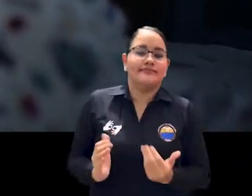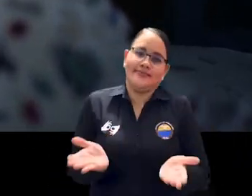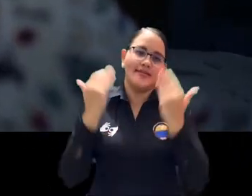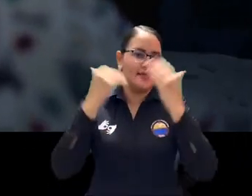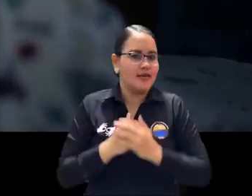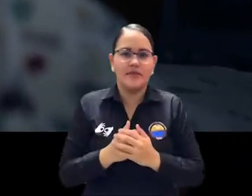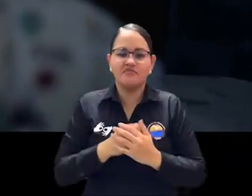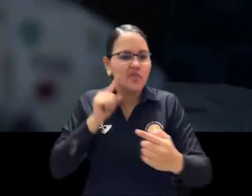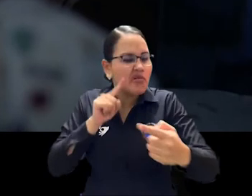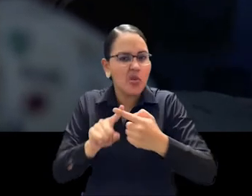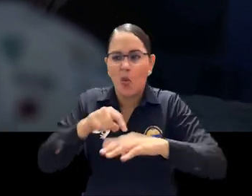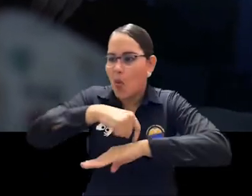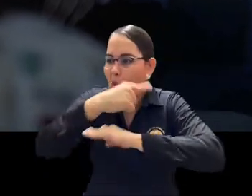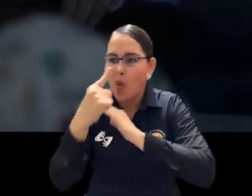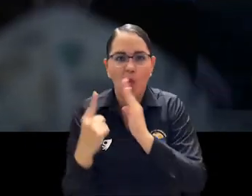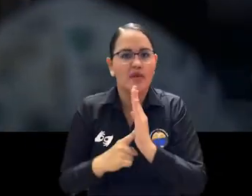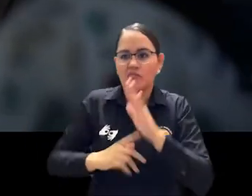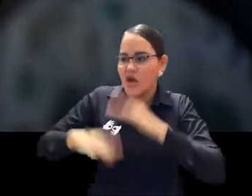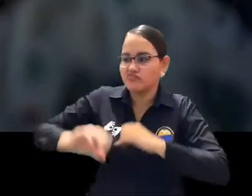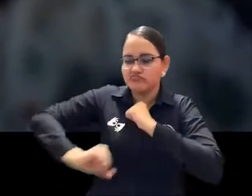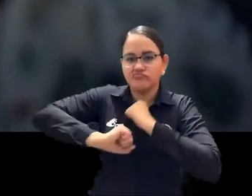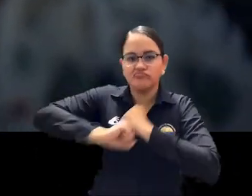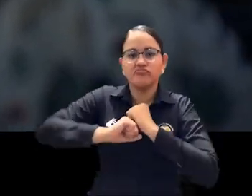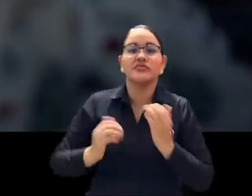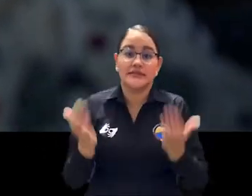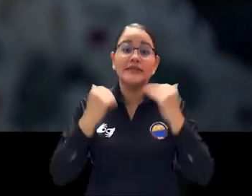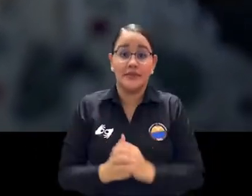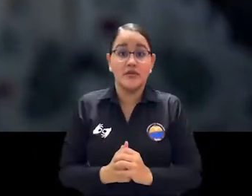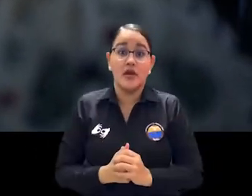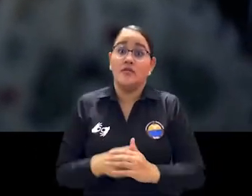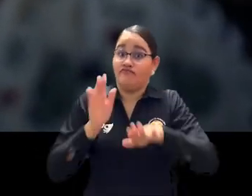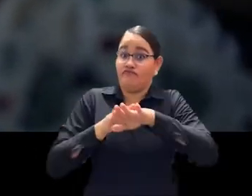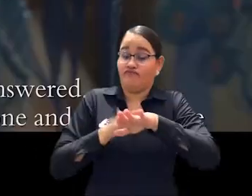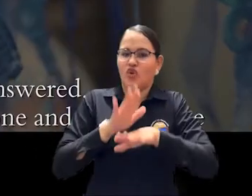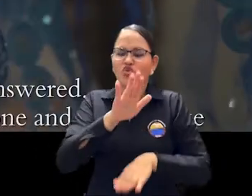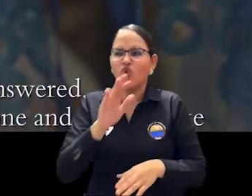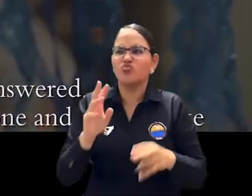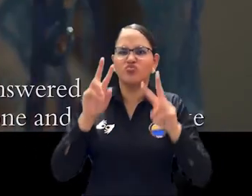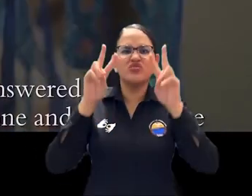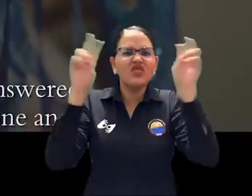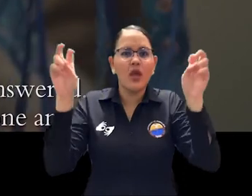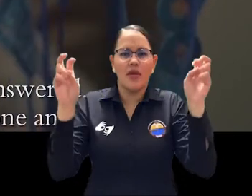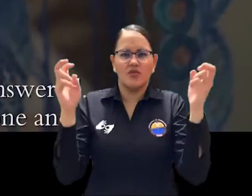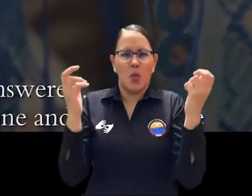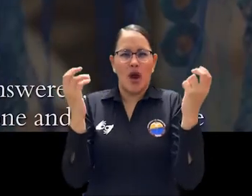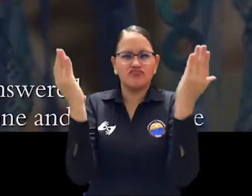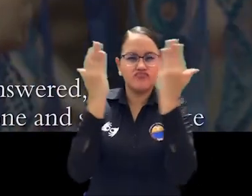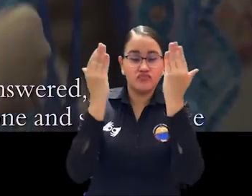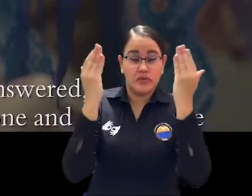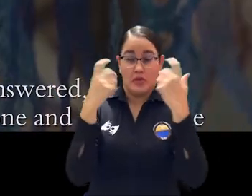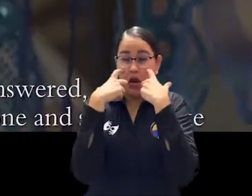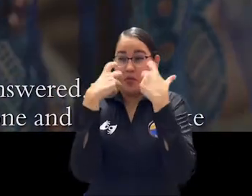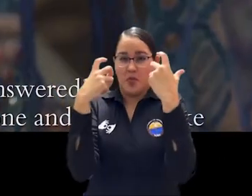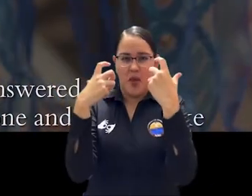fantástico tiene como bastantes elementos que tienen una dificultad, pero que supimos sacar adelante todo el equipo